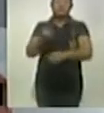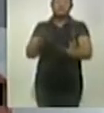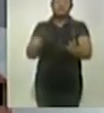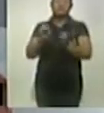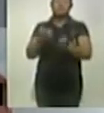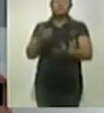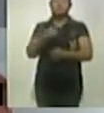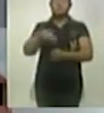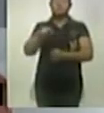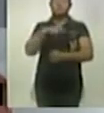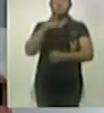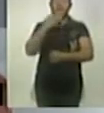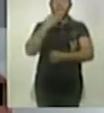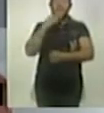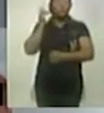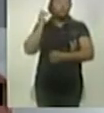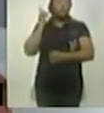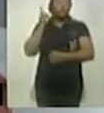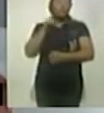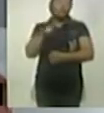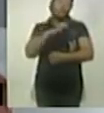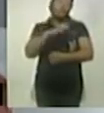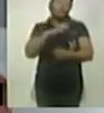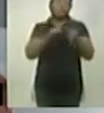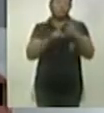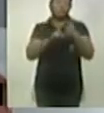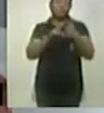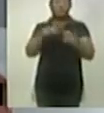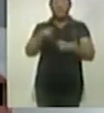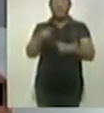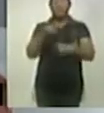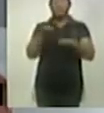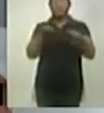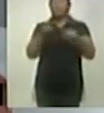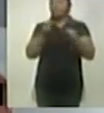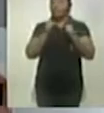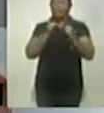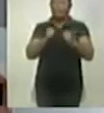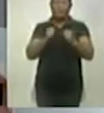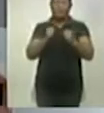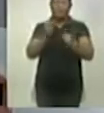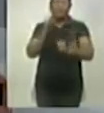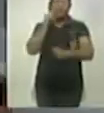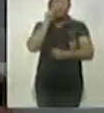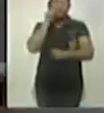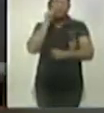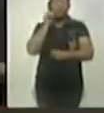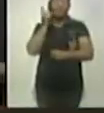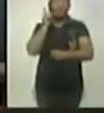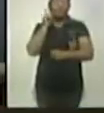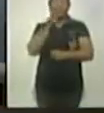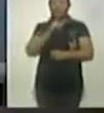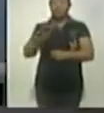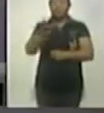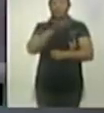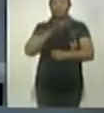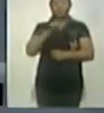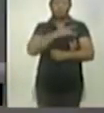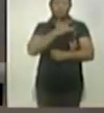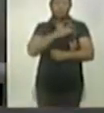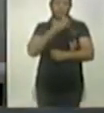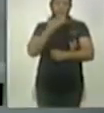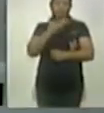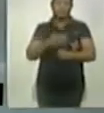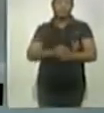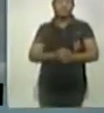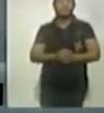maravilla y que haya saldo positivo pese a que el sismo estuvo bastante fuerte. Pepe Hernández, buenas tardes, un saludo para ti y el